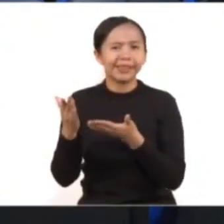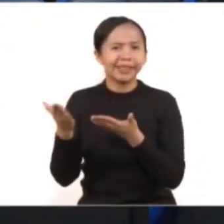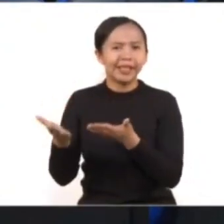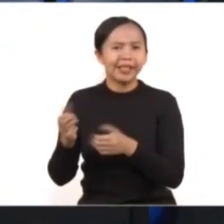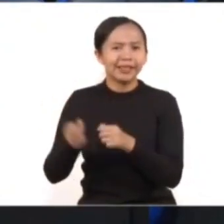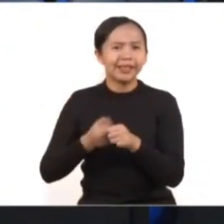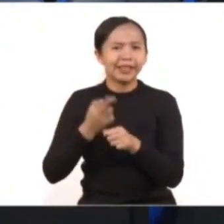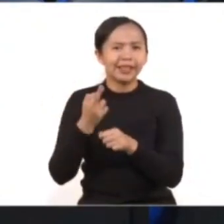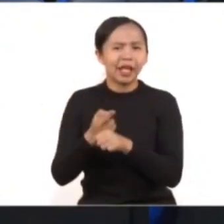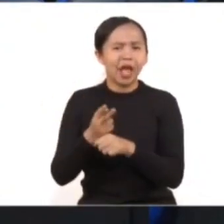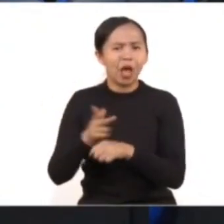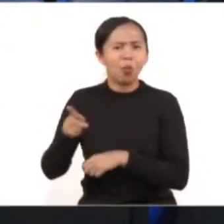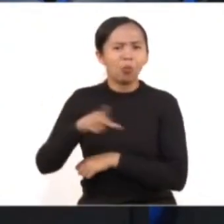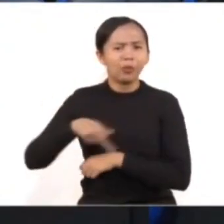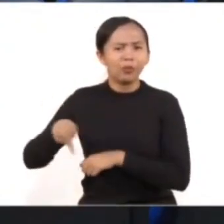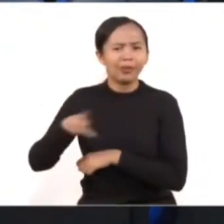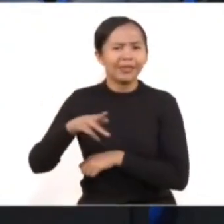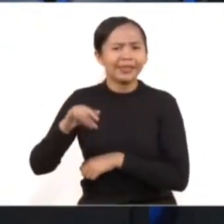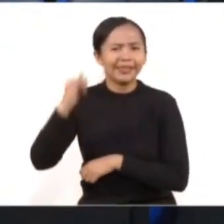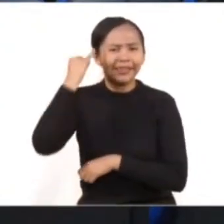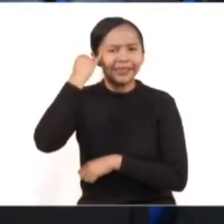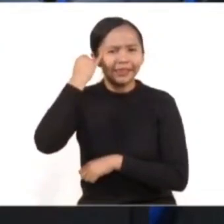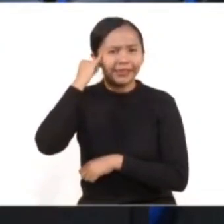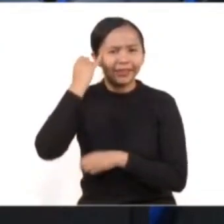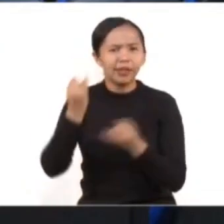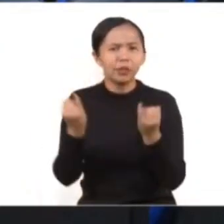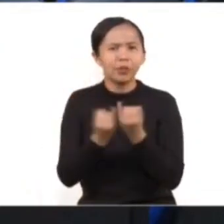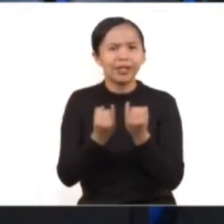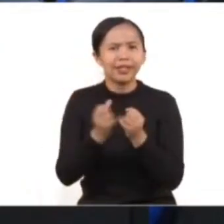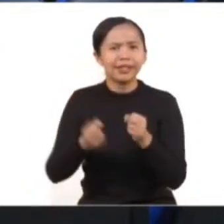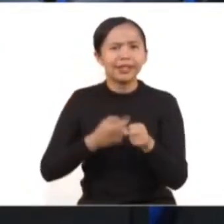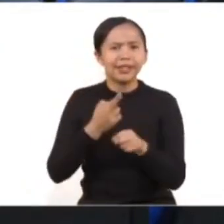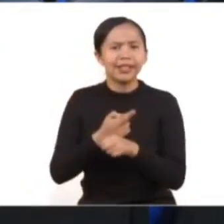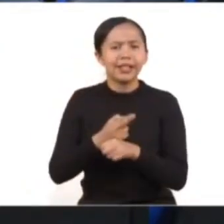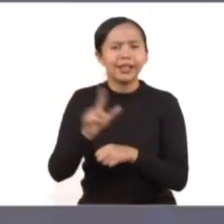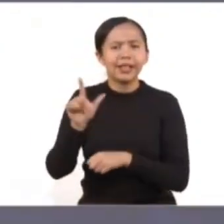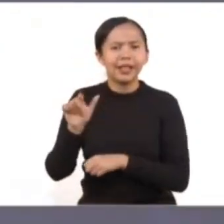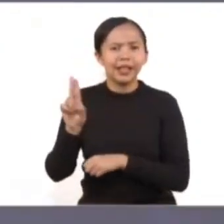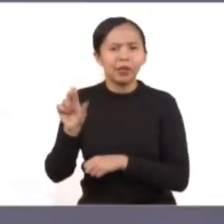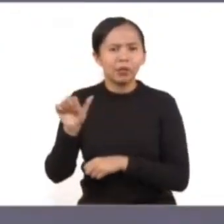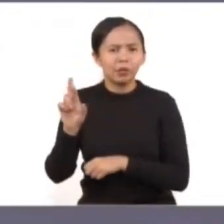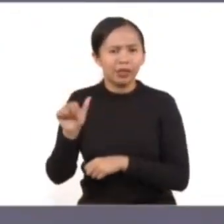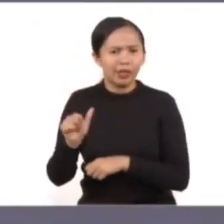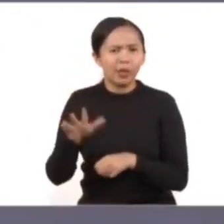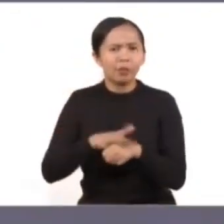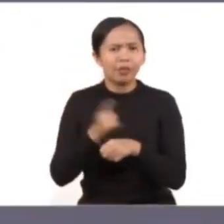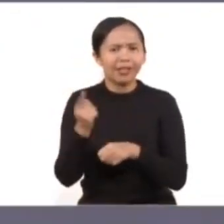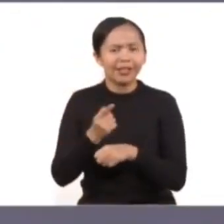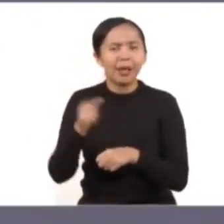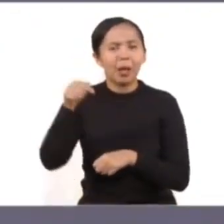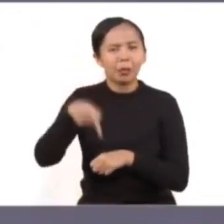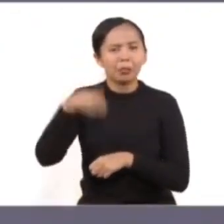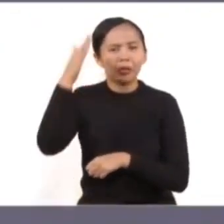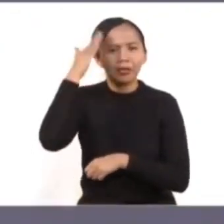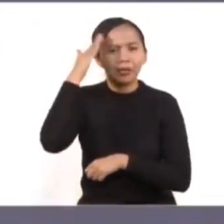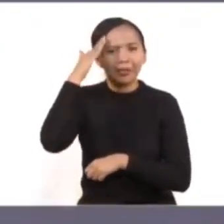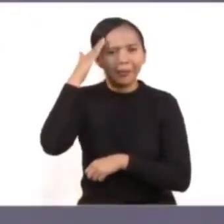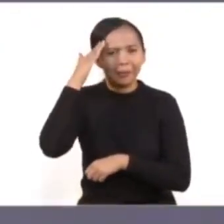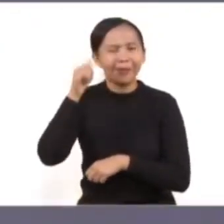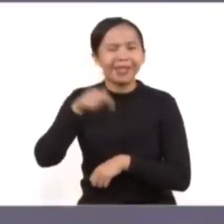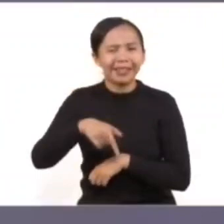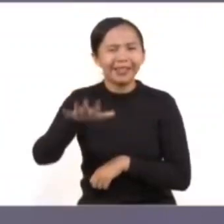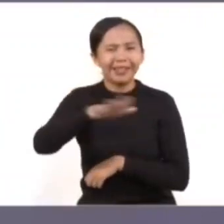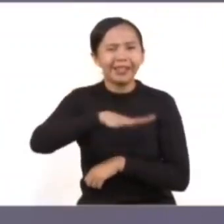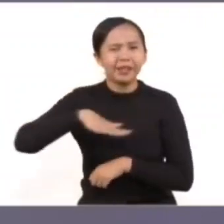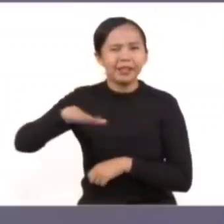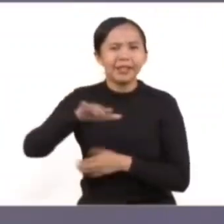Secretaría de Pueblos y Barrios Indígenas y a la secretaria Laura Itandewi por anfitrionearnos en este magnífico